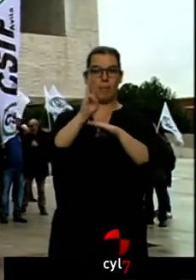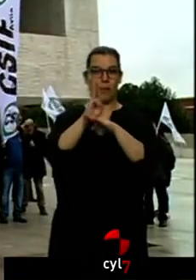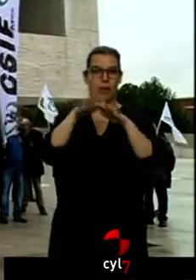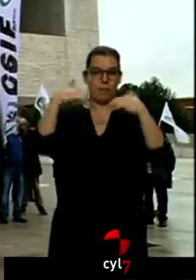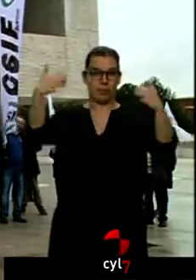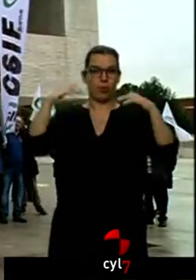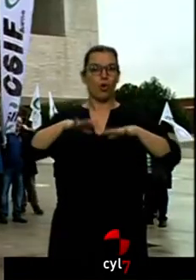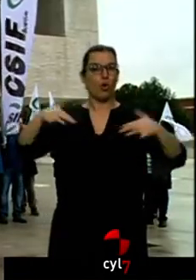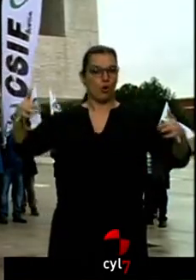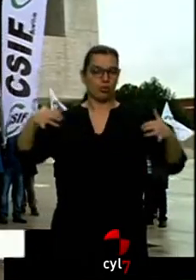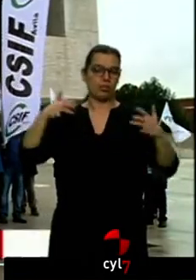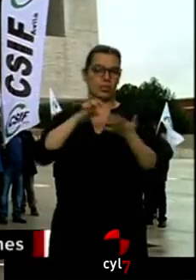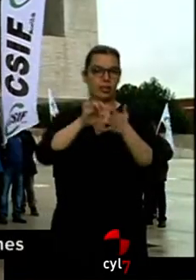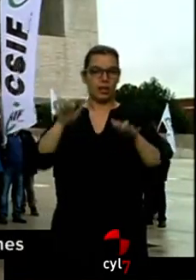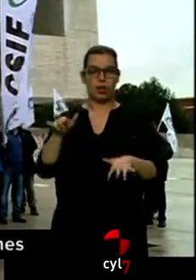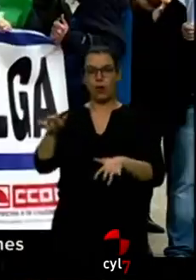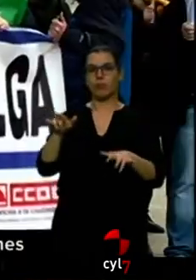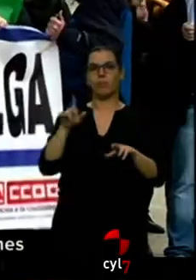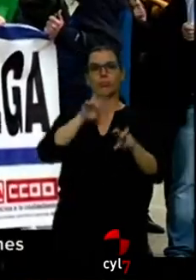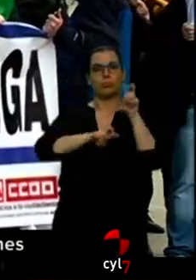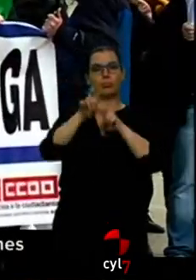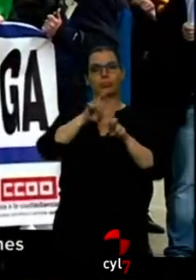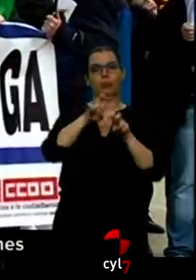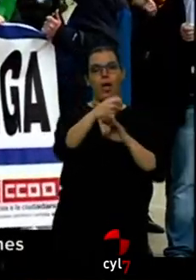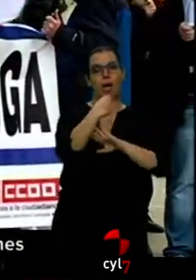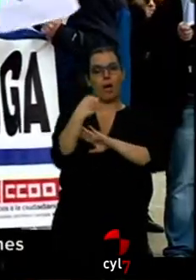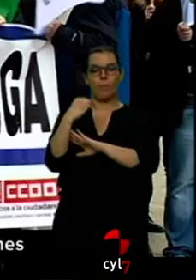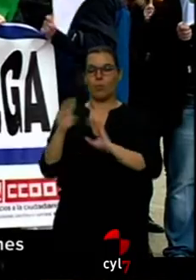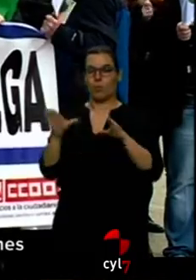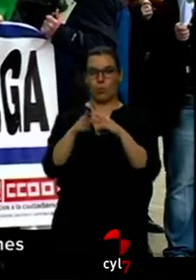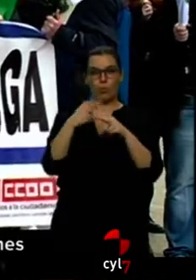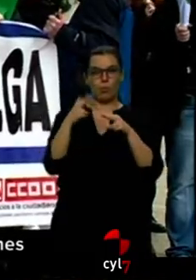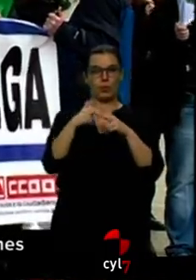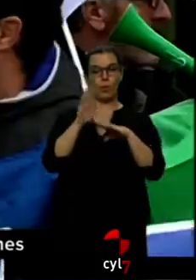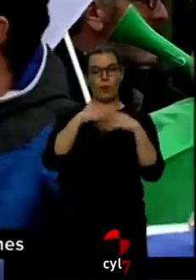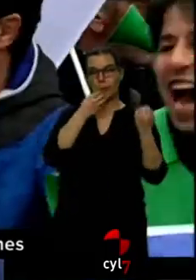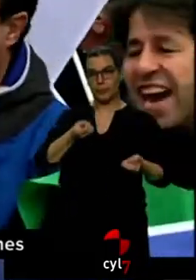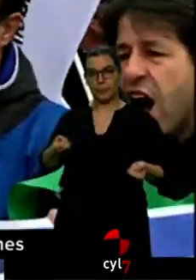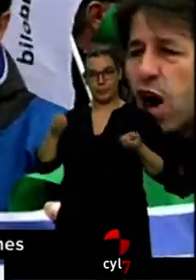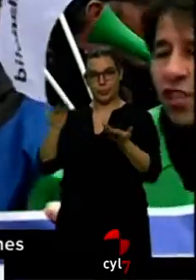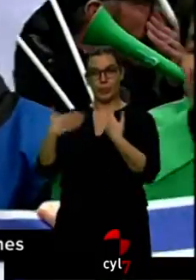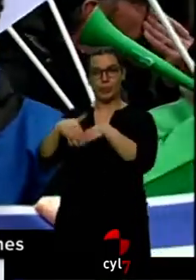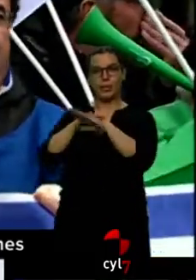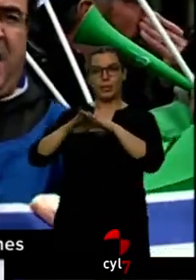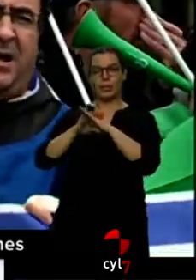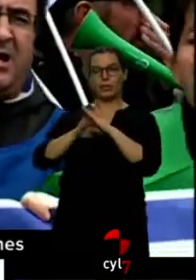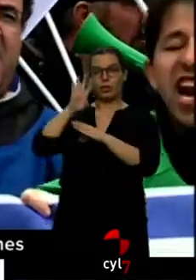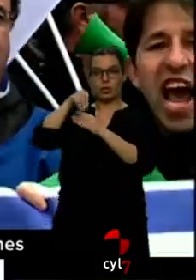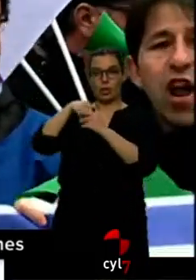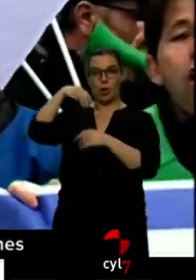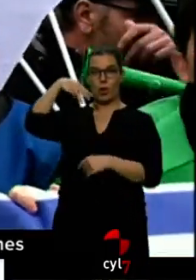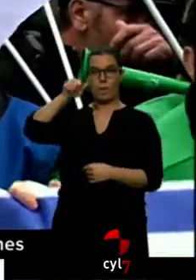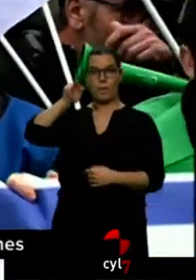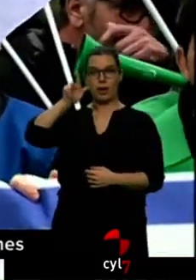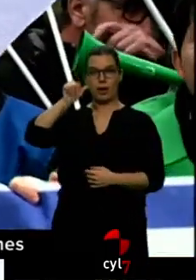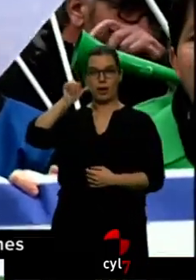Lo hacían en busca de apoyos de todos los grupos políticos para trasladar al ministro del Interior, a Fernando Grande Marlaska, los problemas